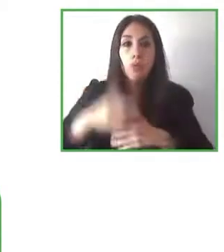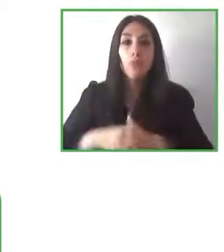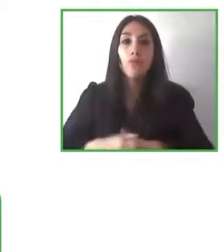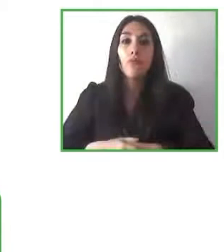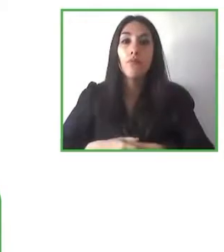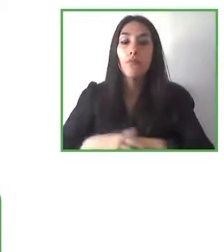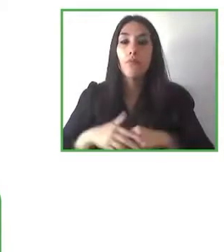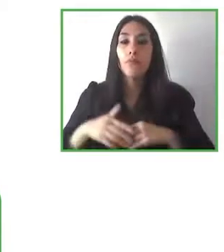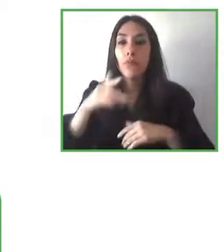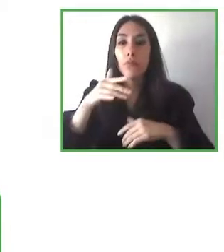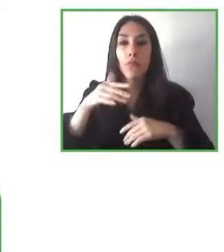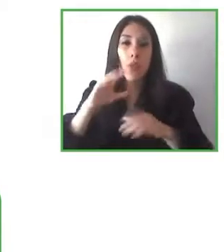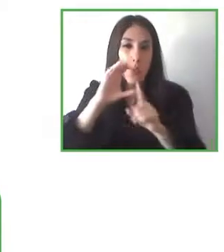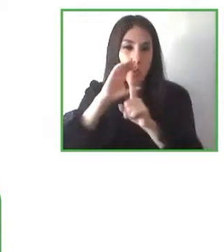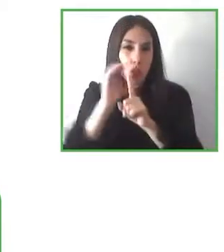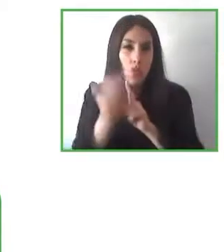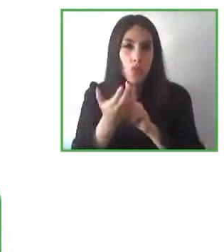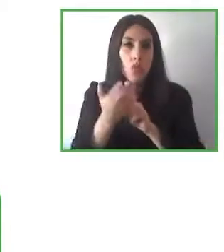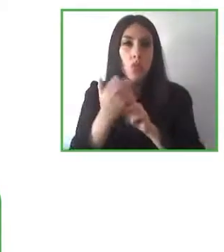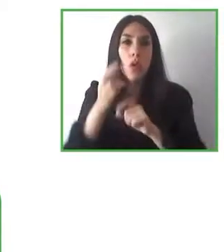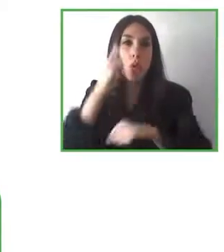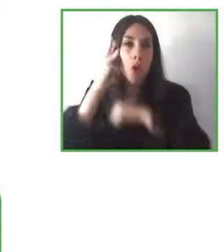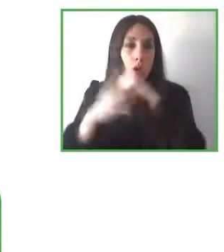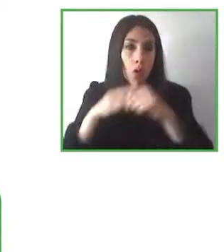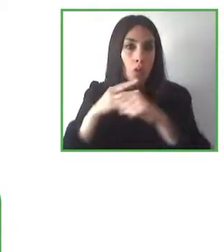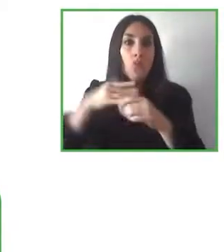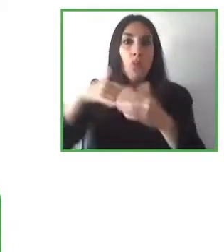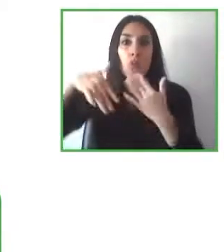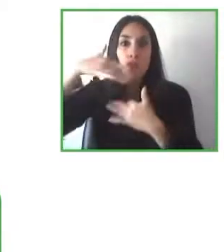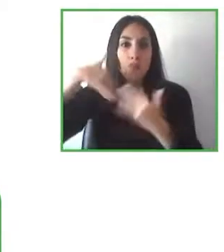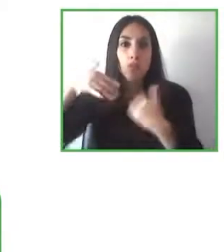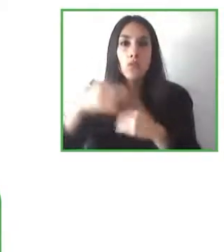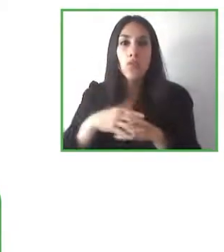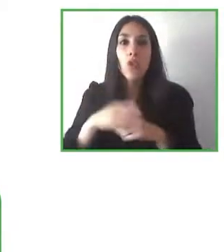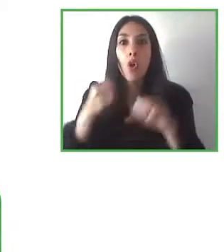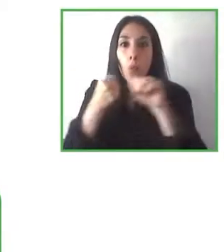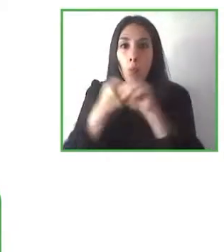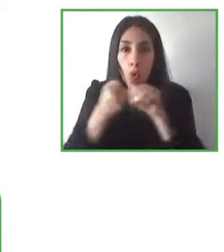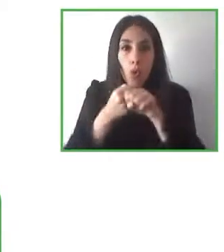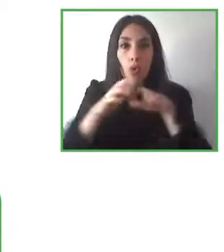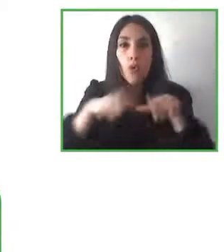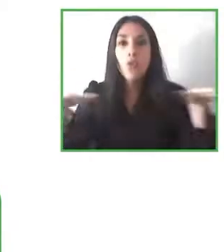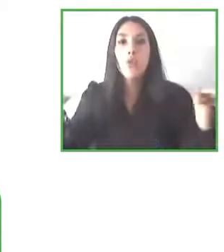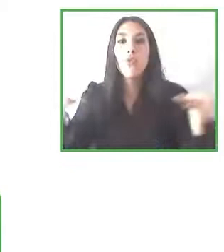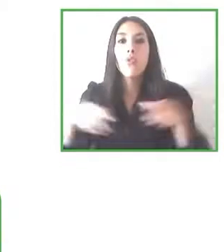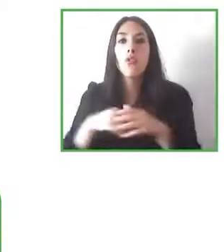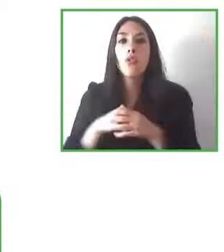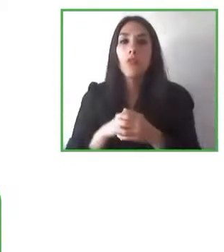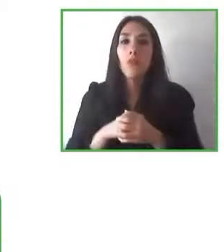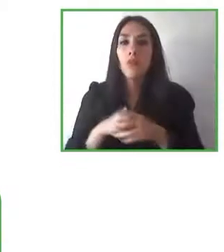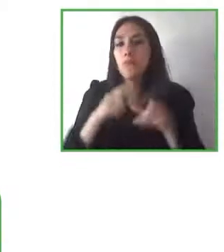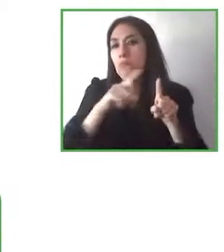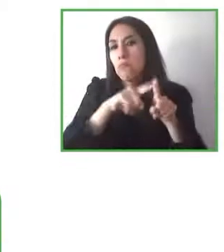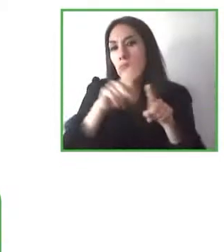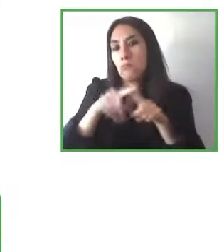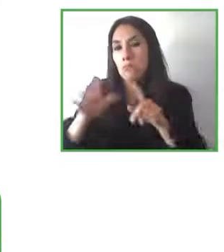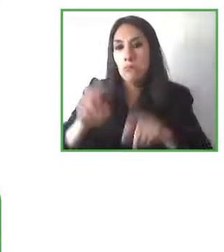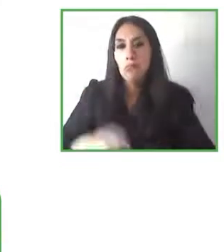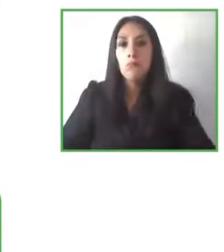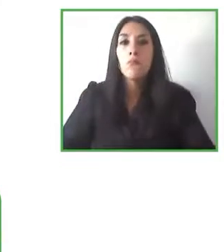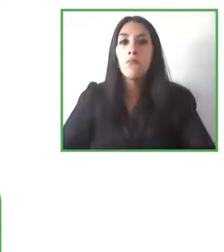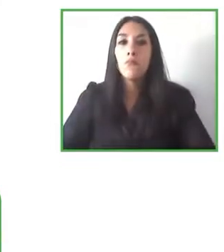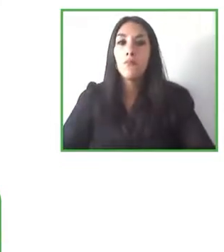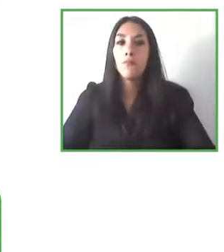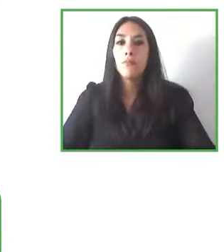la disponibilidad de sistemas de apoyo para los niños, etcétera, etcétera. ¿Cómo crees que sería, cómo